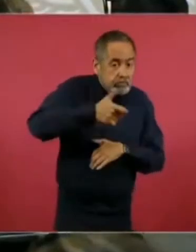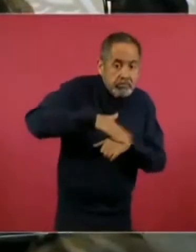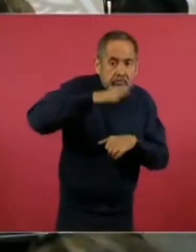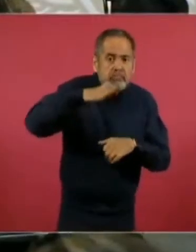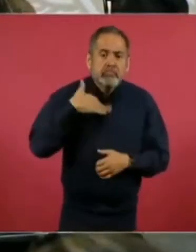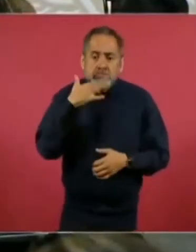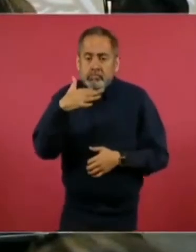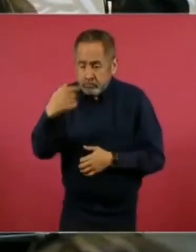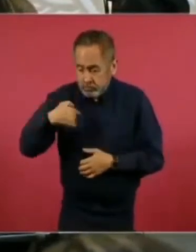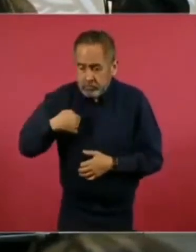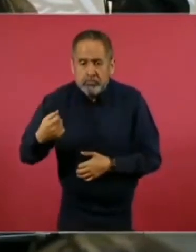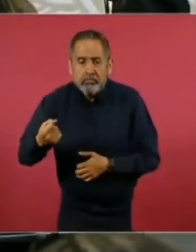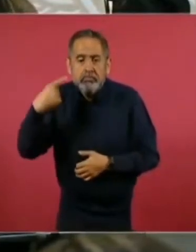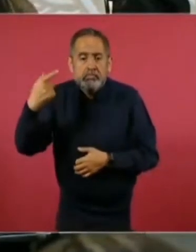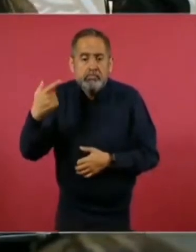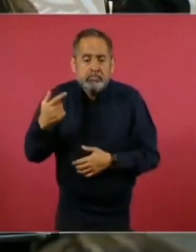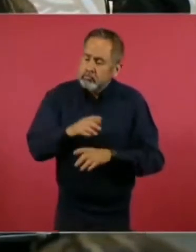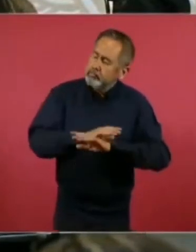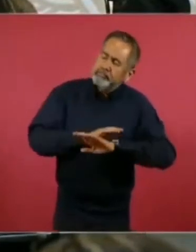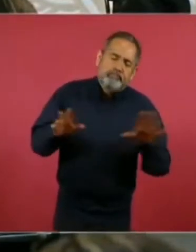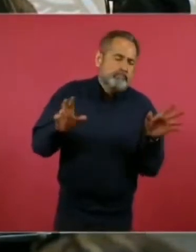incumpliendo.